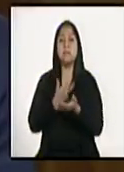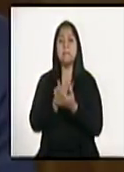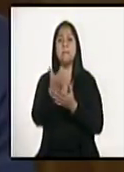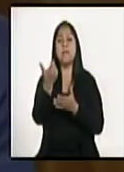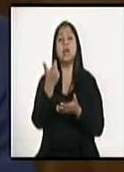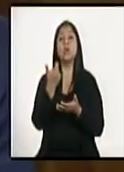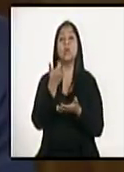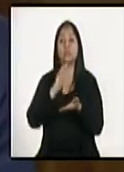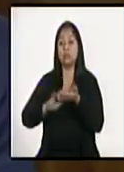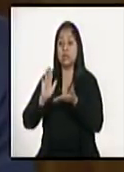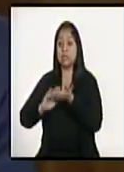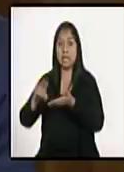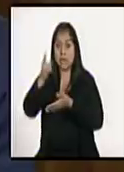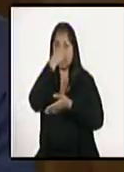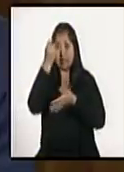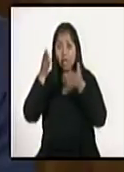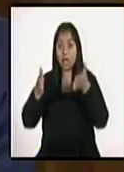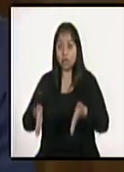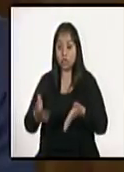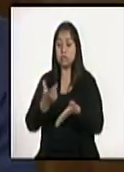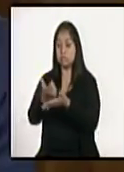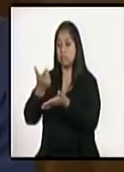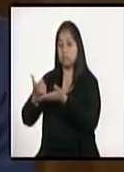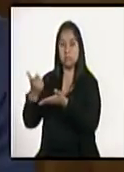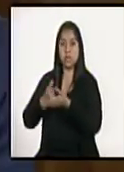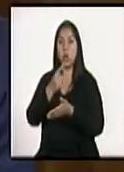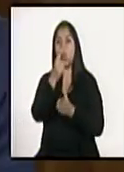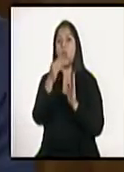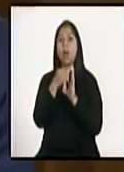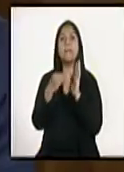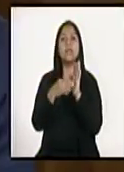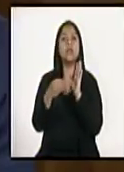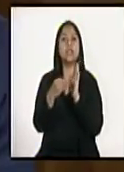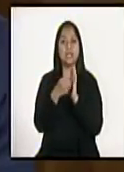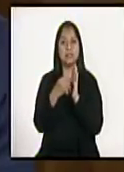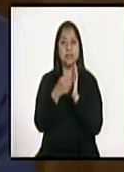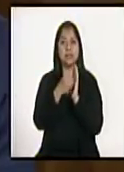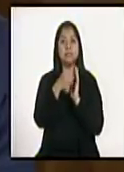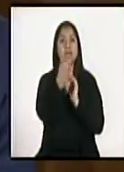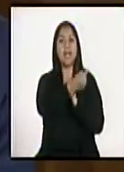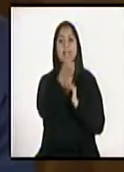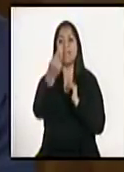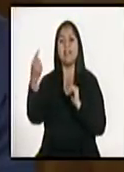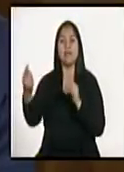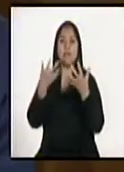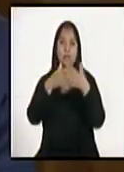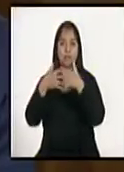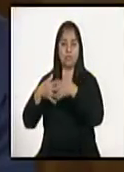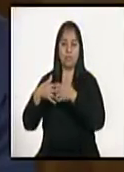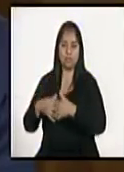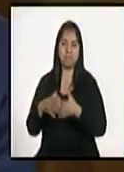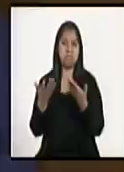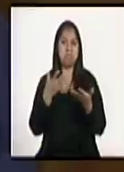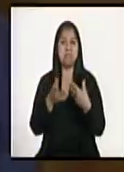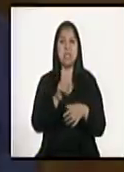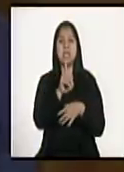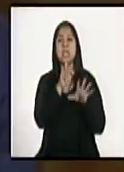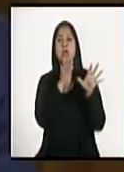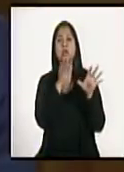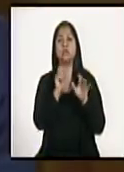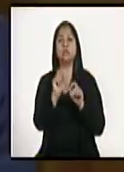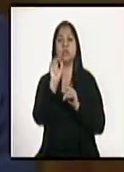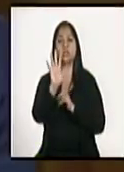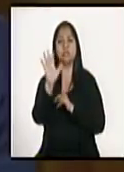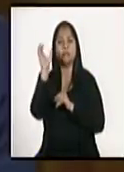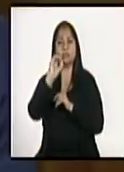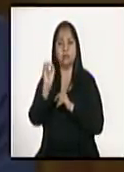salarios y capital de trabajo. Estamos otorgando hasta un millón de quetzales por institución con una tasa variable de 8.5 anual sobre saldos